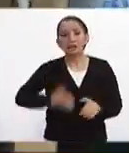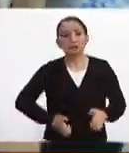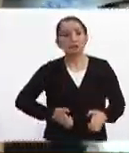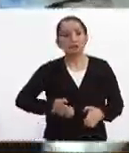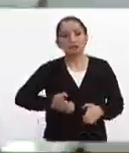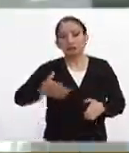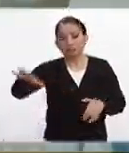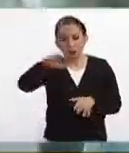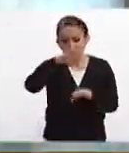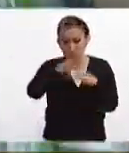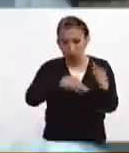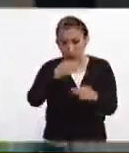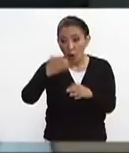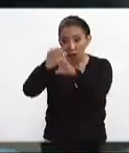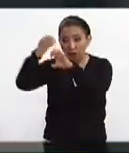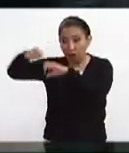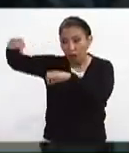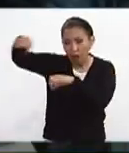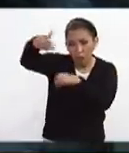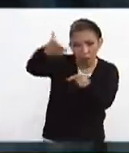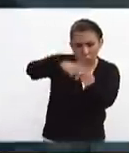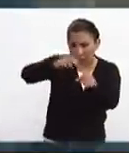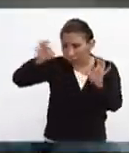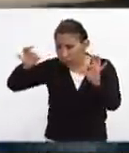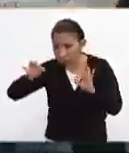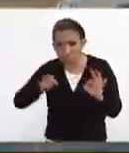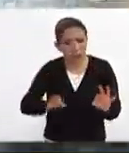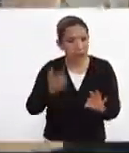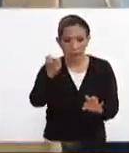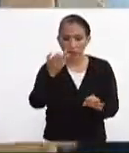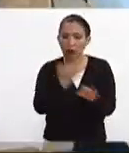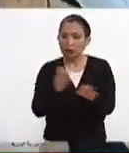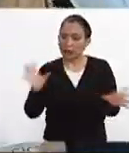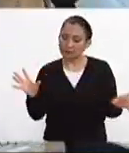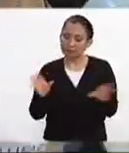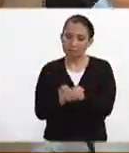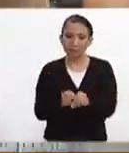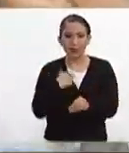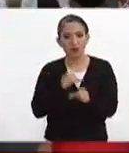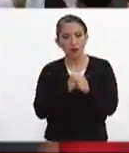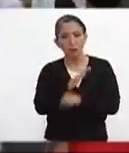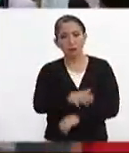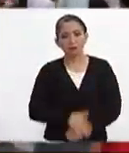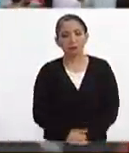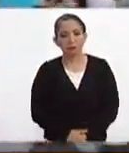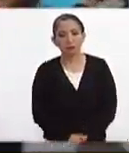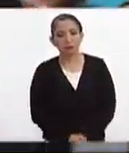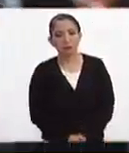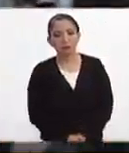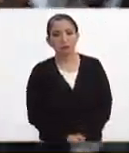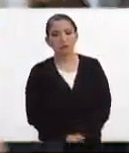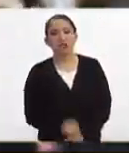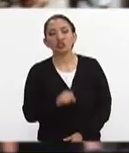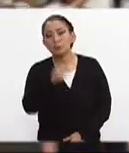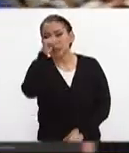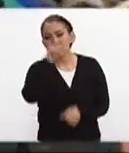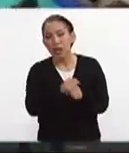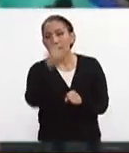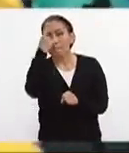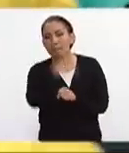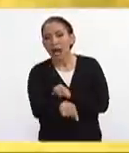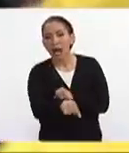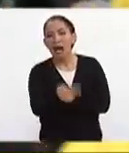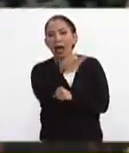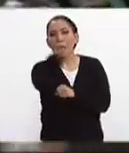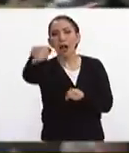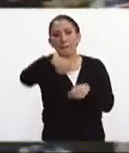también en los estados está funcionando eso es lo que tenemos hasta este momento de información Subsecretario solamente para